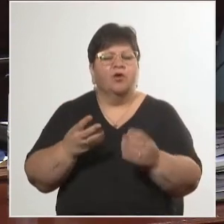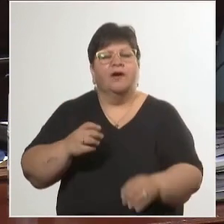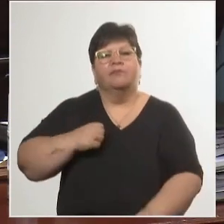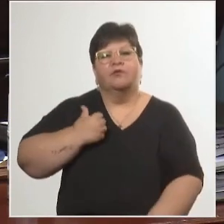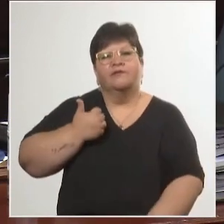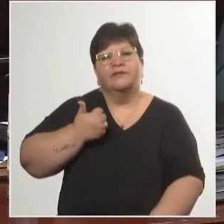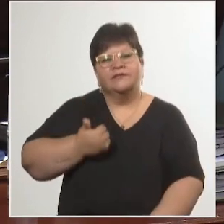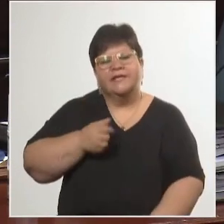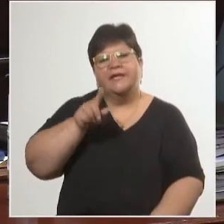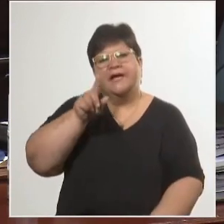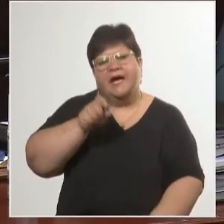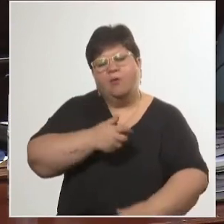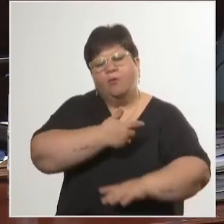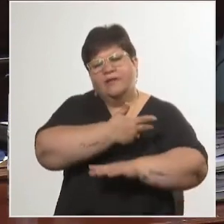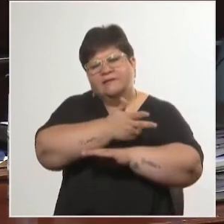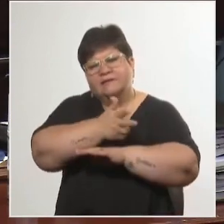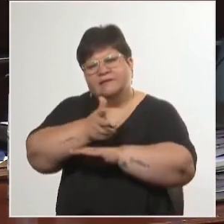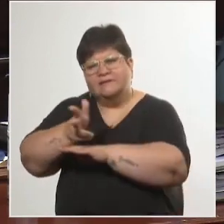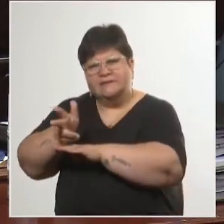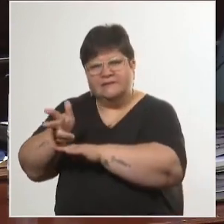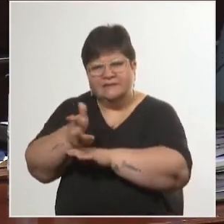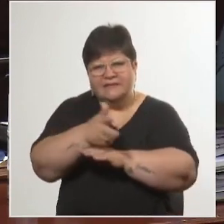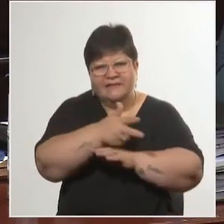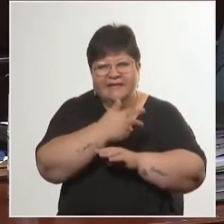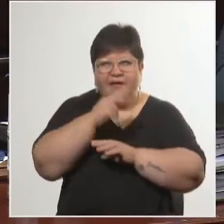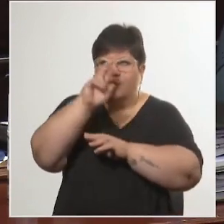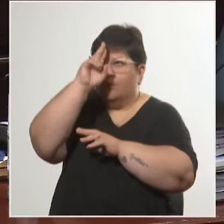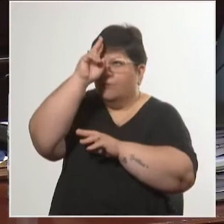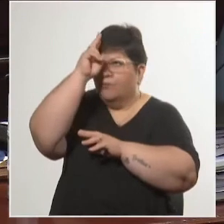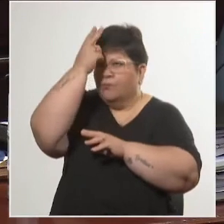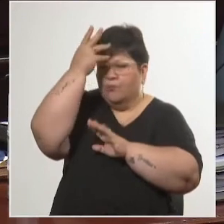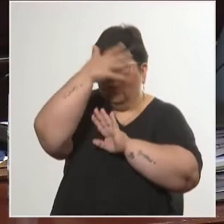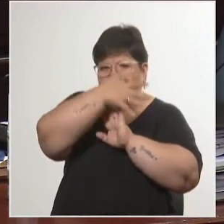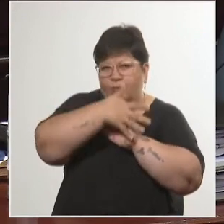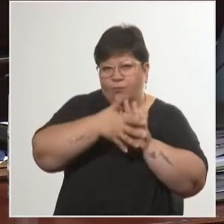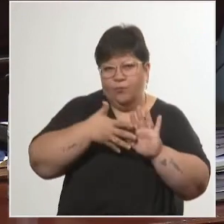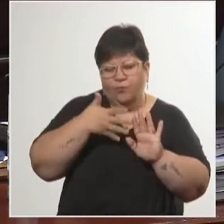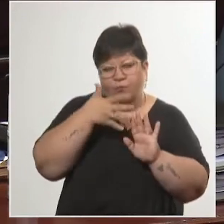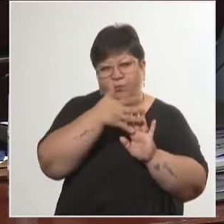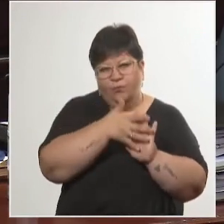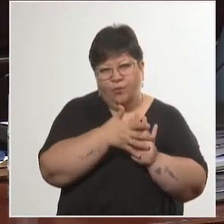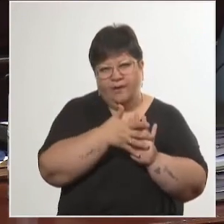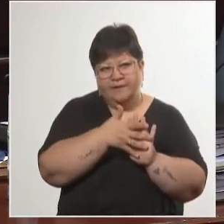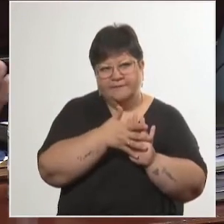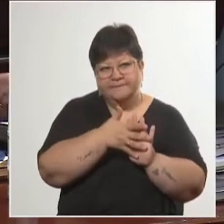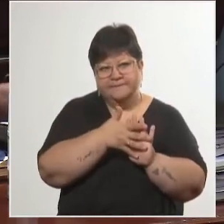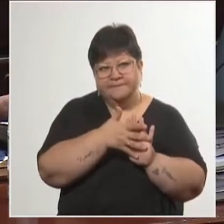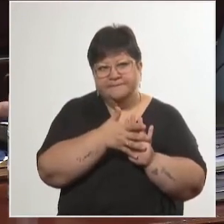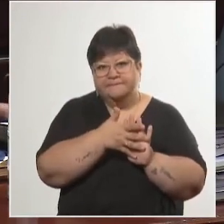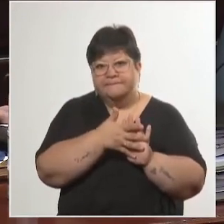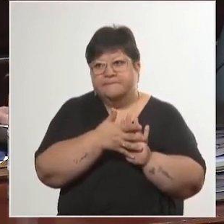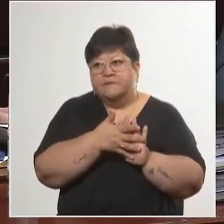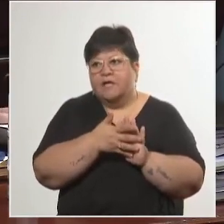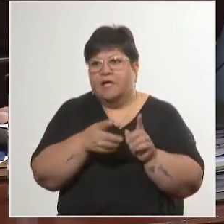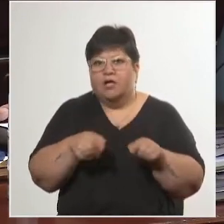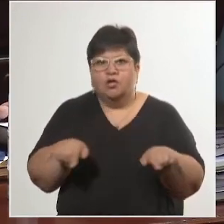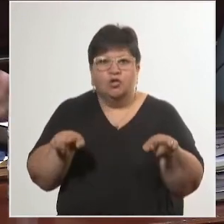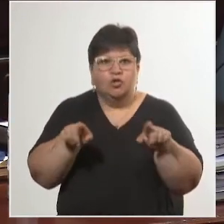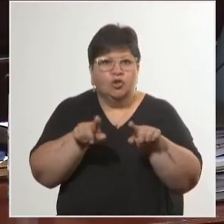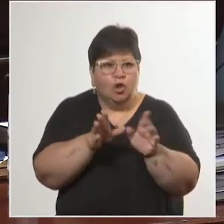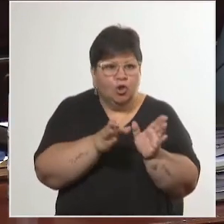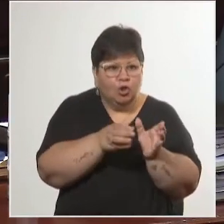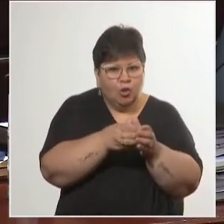aguas con las que se riega anualmente el Uruguay. Hemos estado omisos, creo que todos los